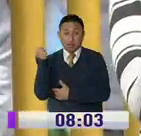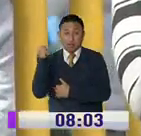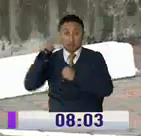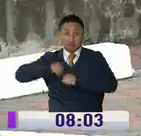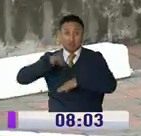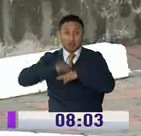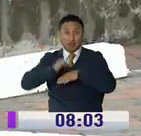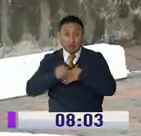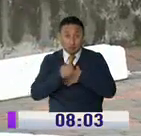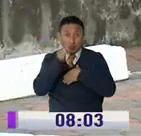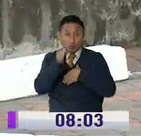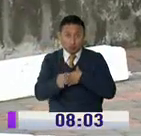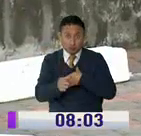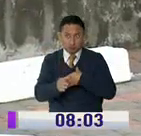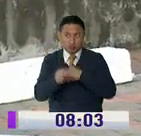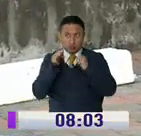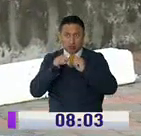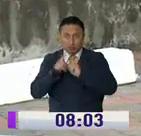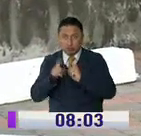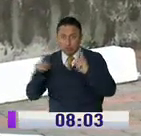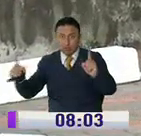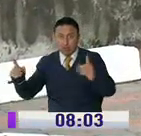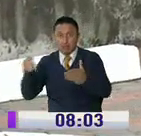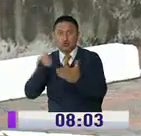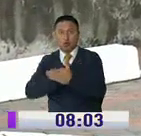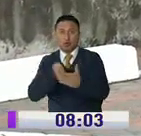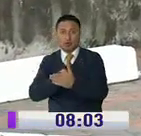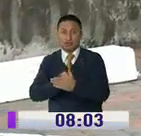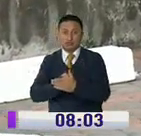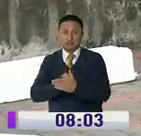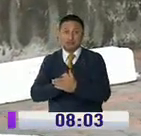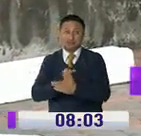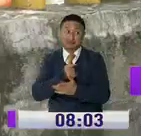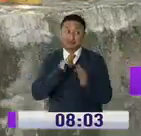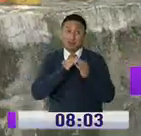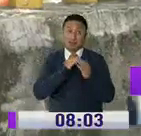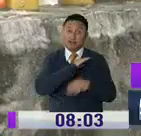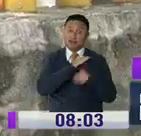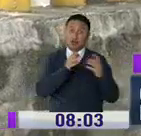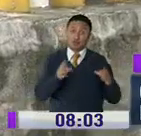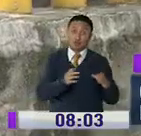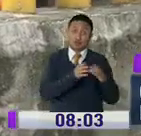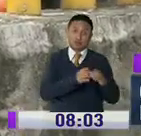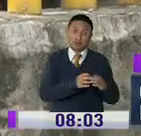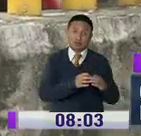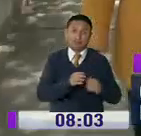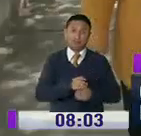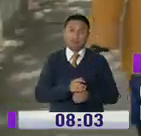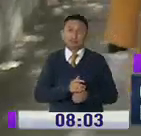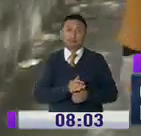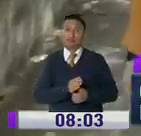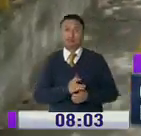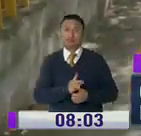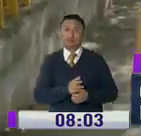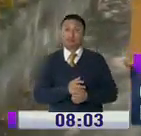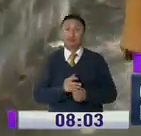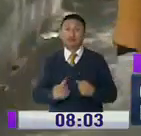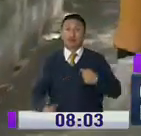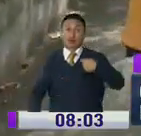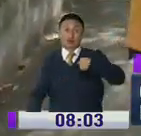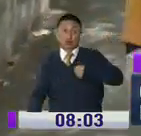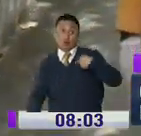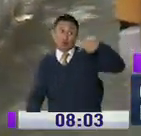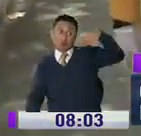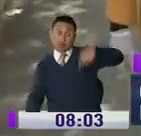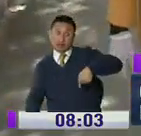por el COVID-19 puedan salir a realizar las compras para toda su familia cada semana. He salido yo a